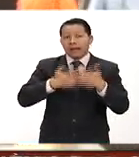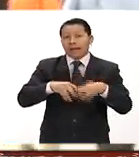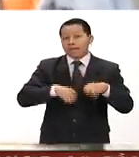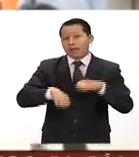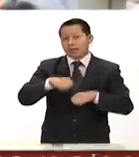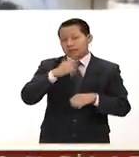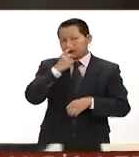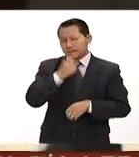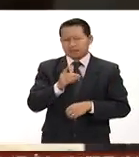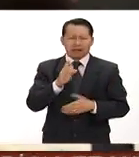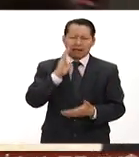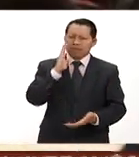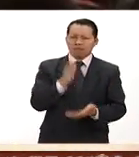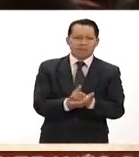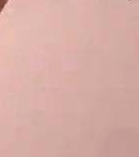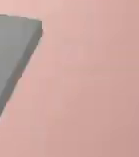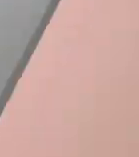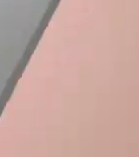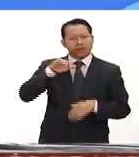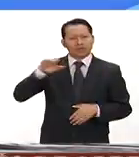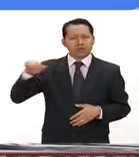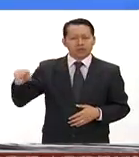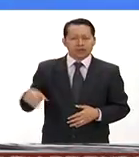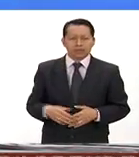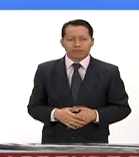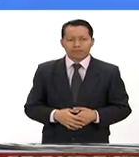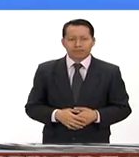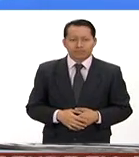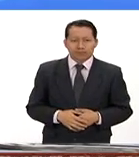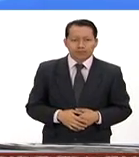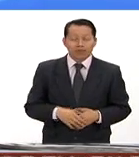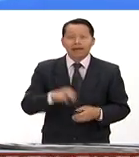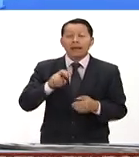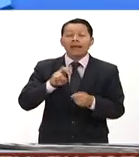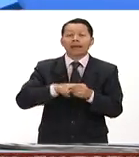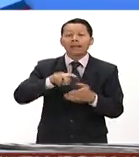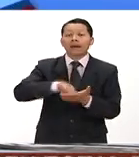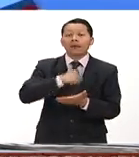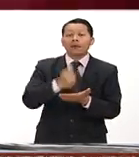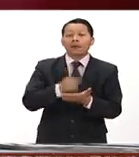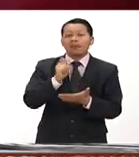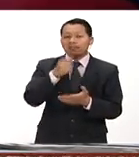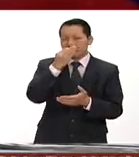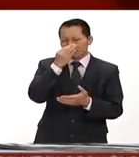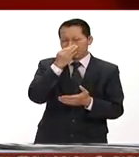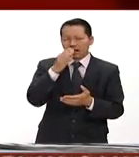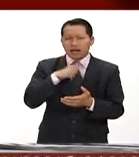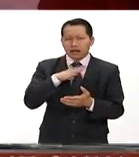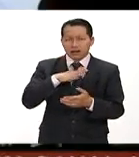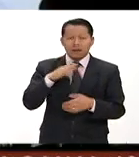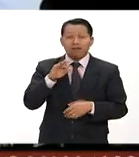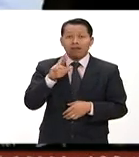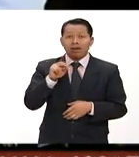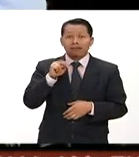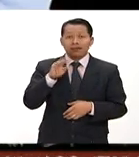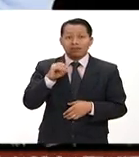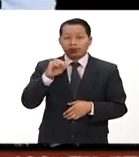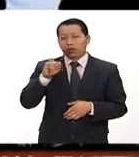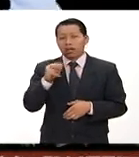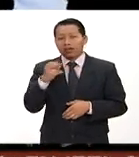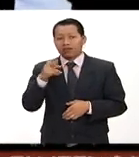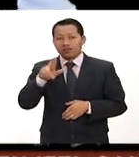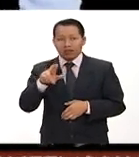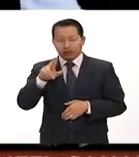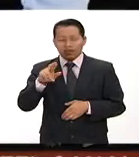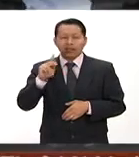allá en Michoacán. Esto es Michoacán. En Tamaulipas ya tan solo unos minutos de que Francisco Javier Cabeza de Vaca